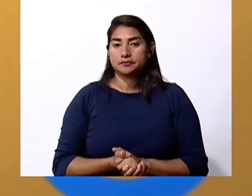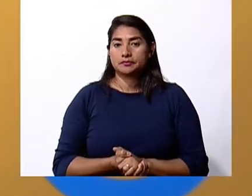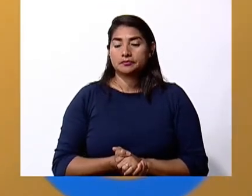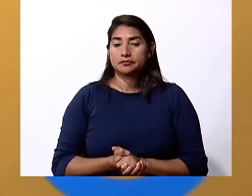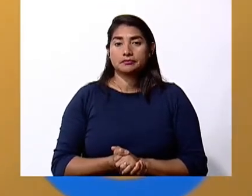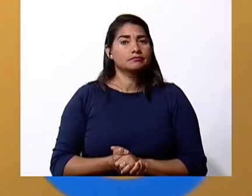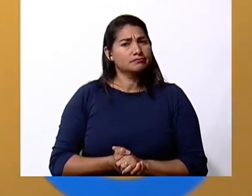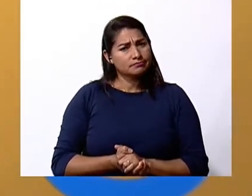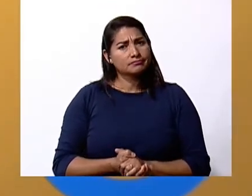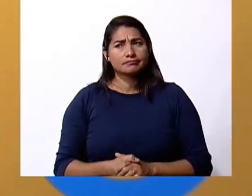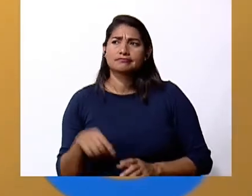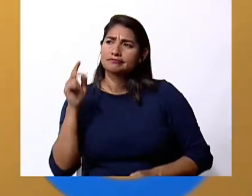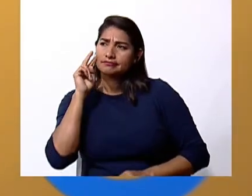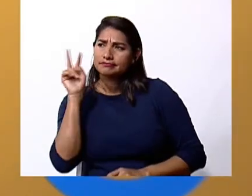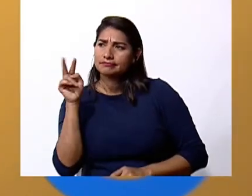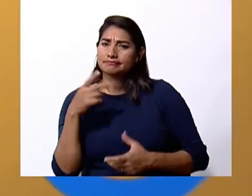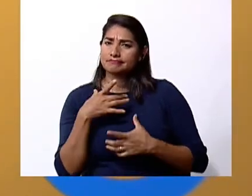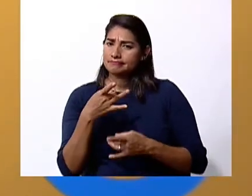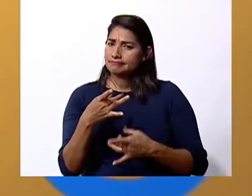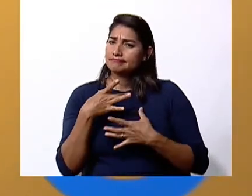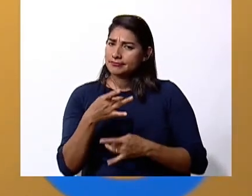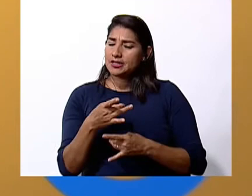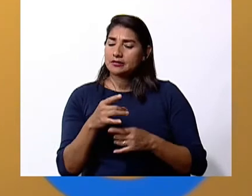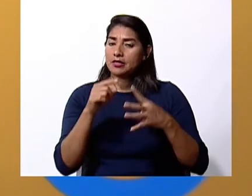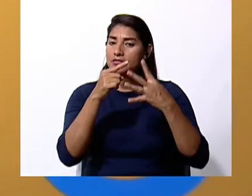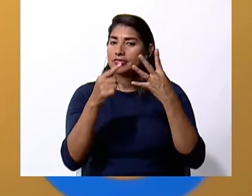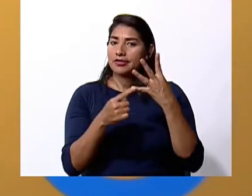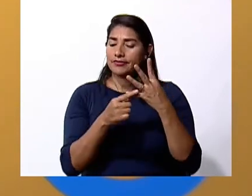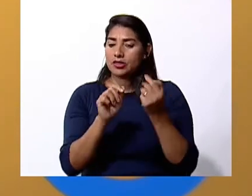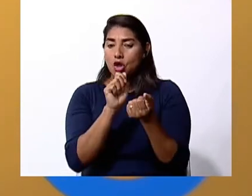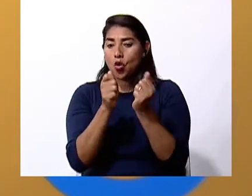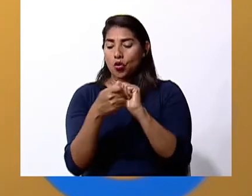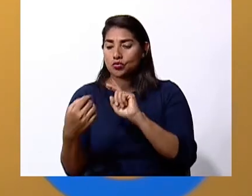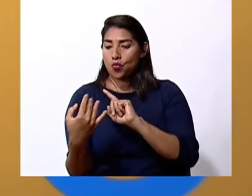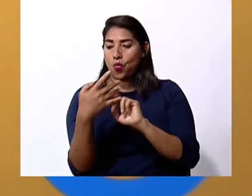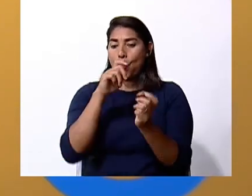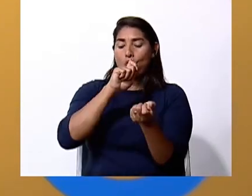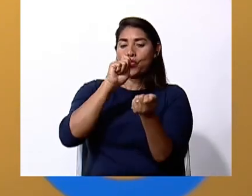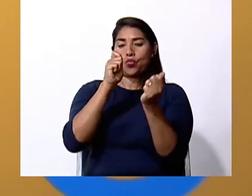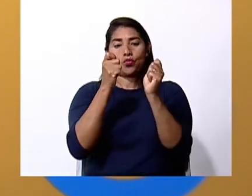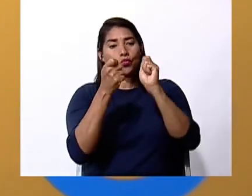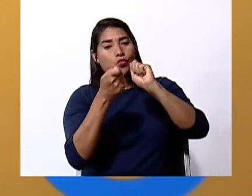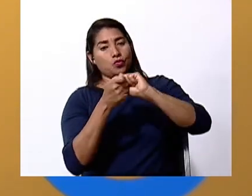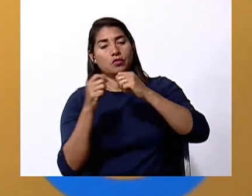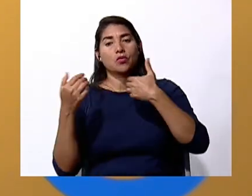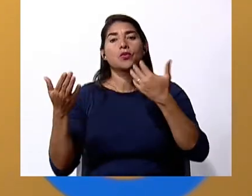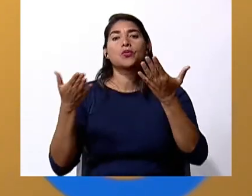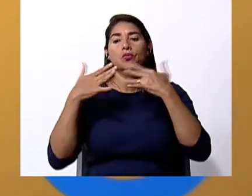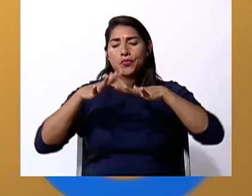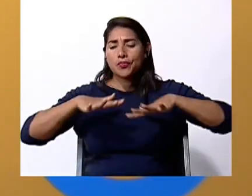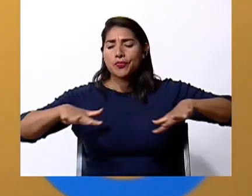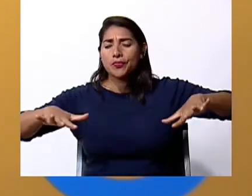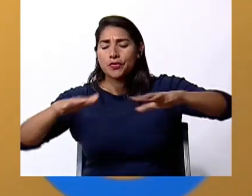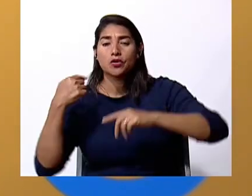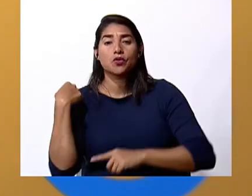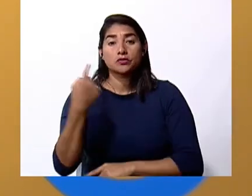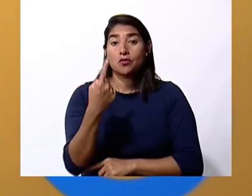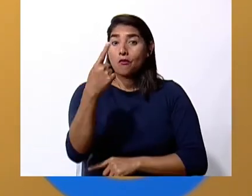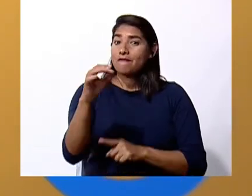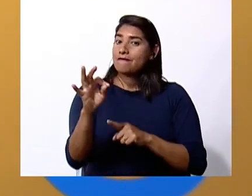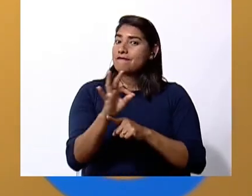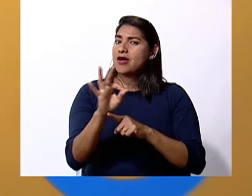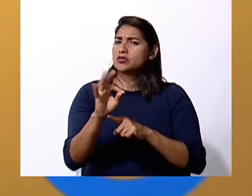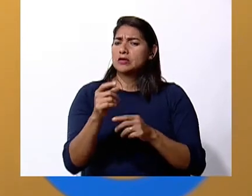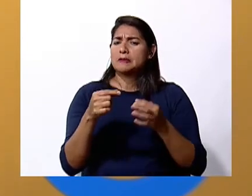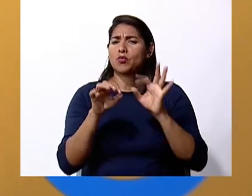vieron que interesante ¿verdad? los factores son los que modifican el clima nosotros tenemos un factor muy importante